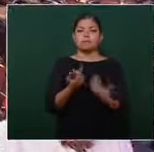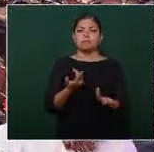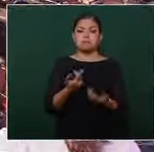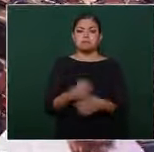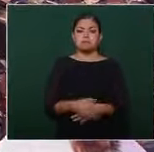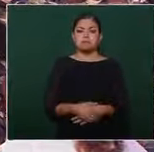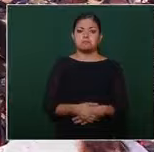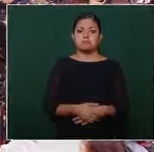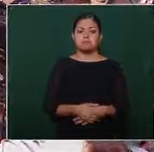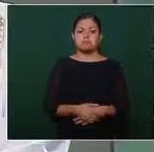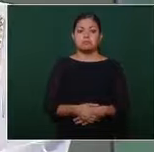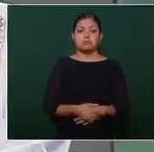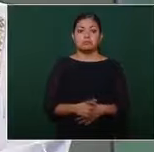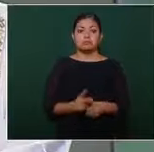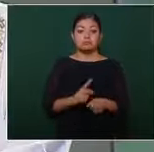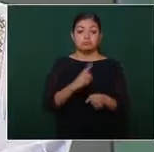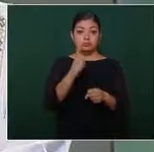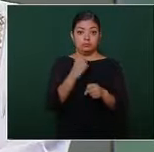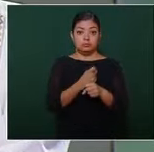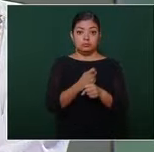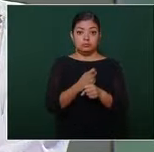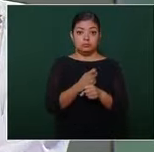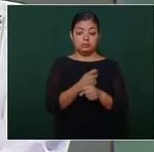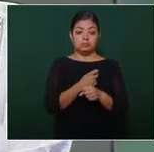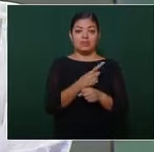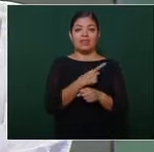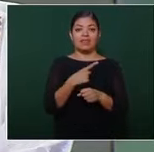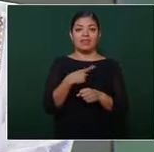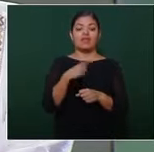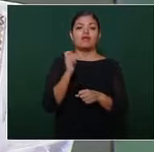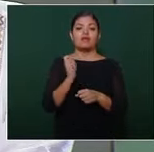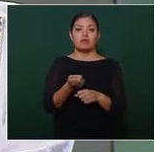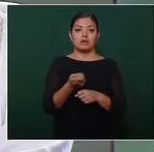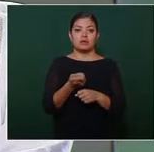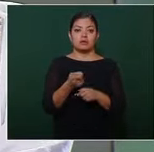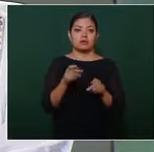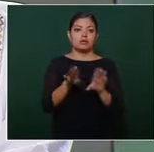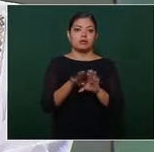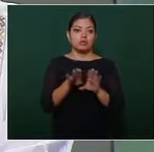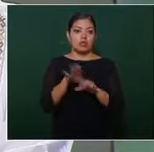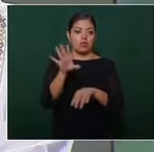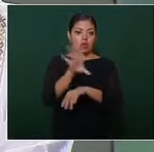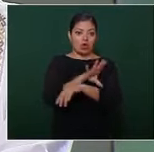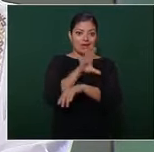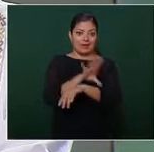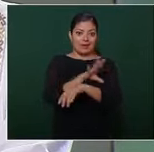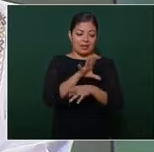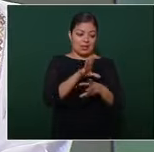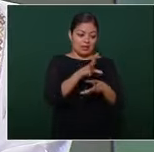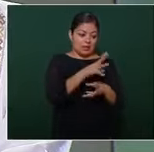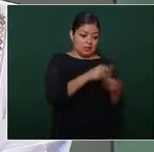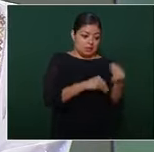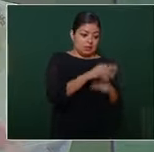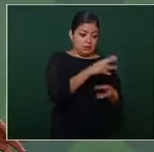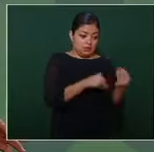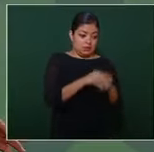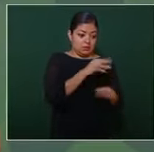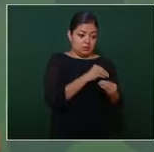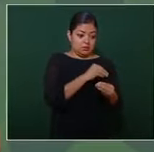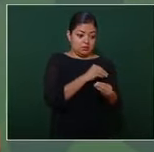la fórmula es ser autosuficientes en energéticos y ser